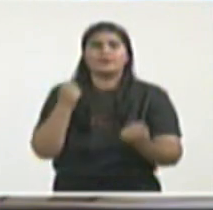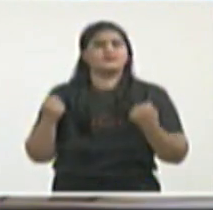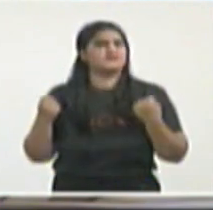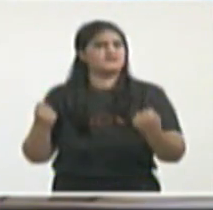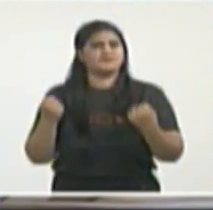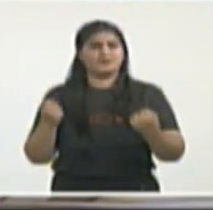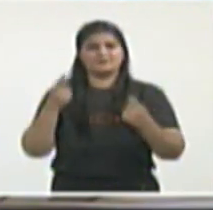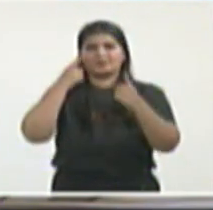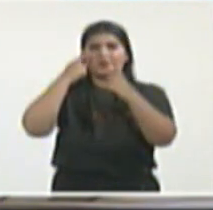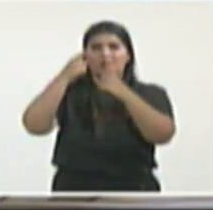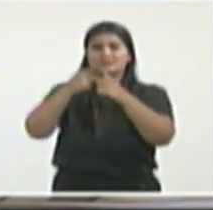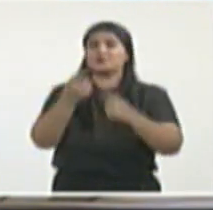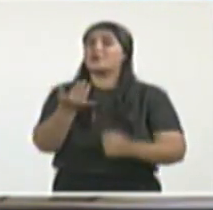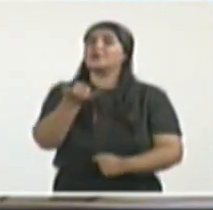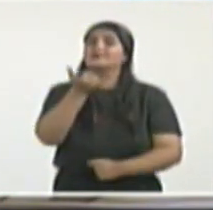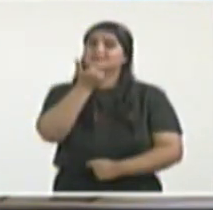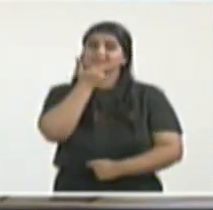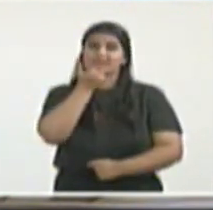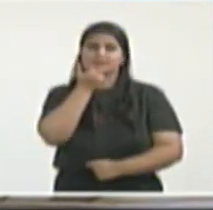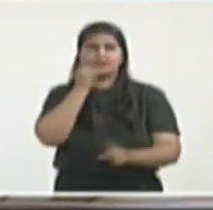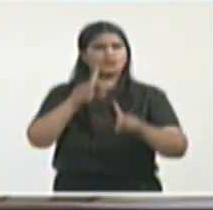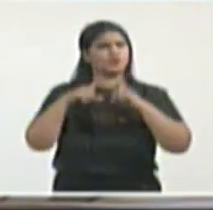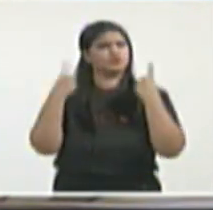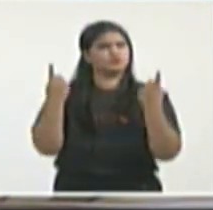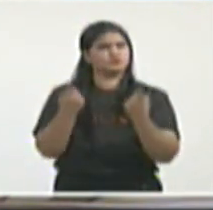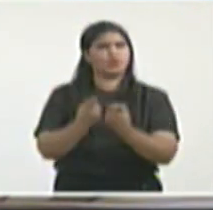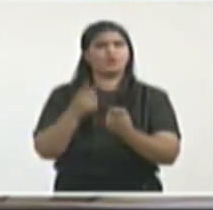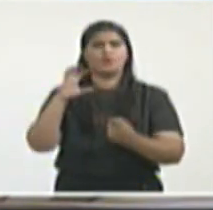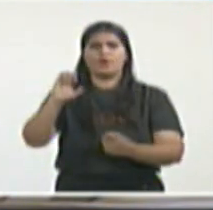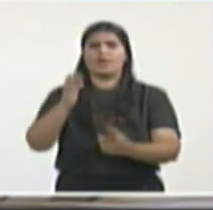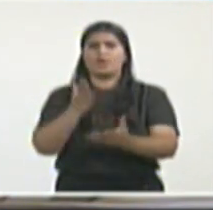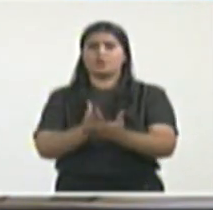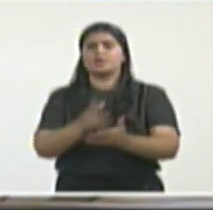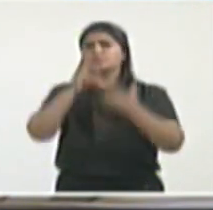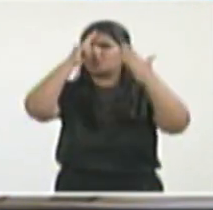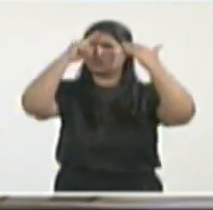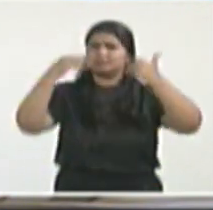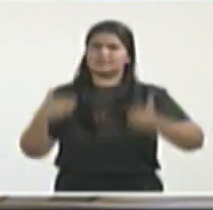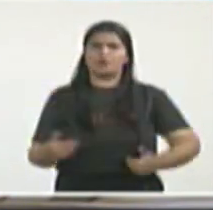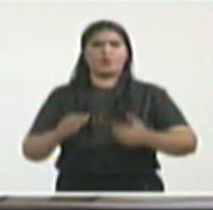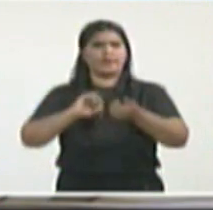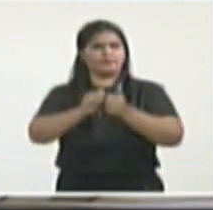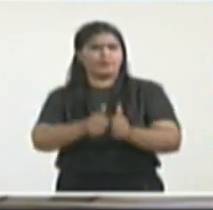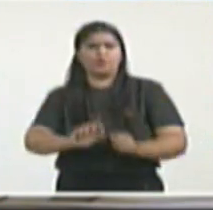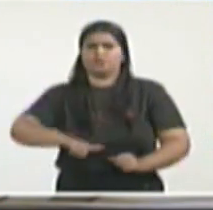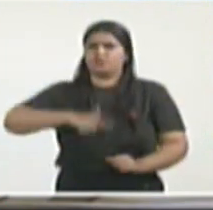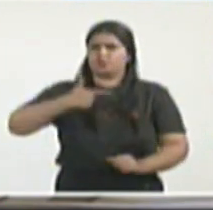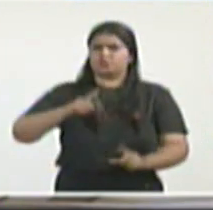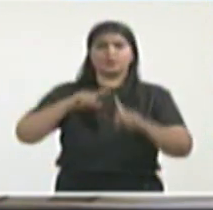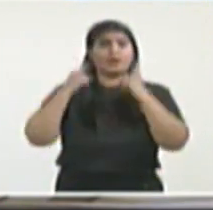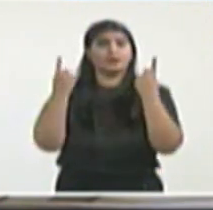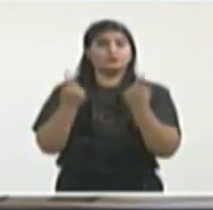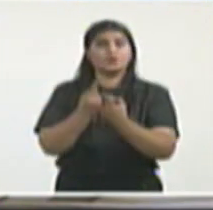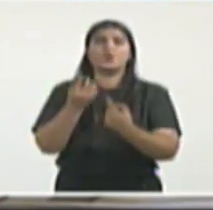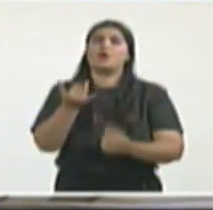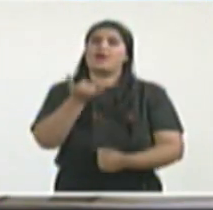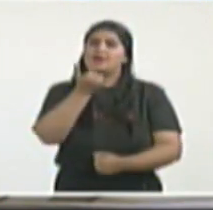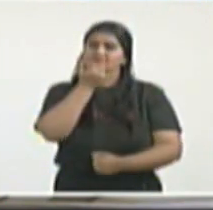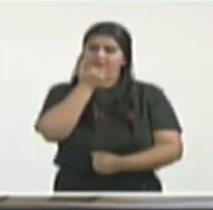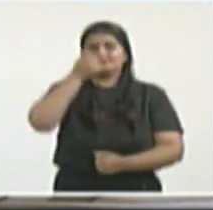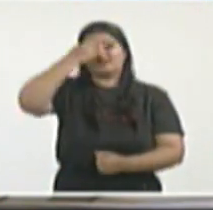precisión quirúrgica en distintos momentos los ingresos de nuestro país que se traducen al final